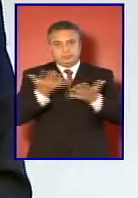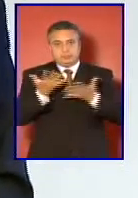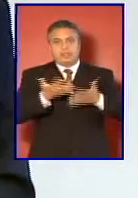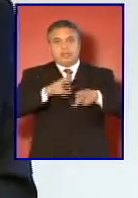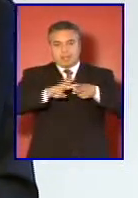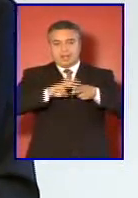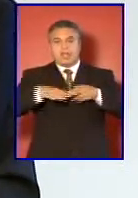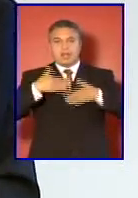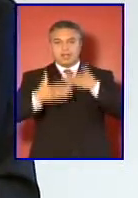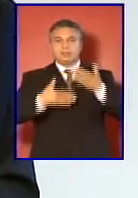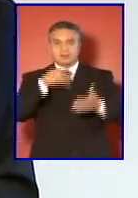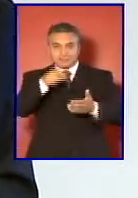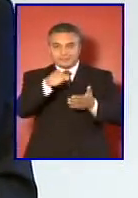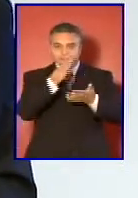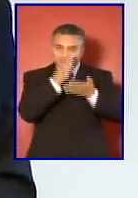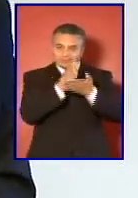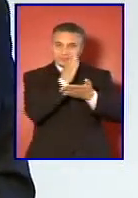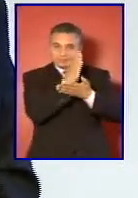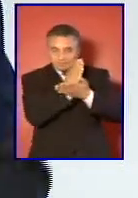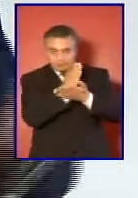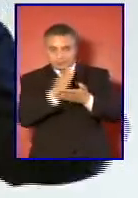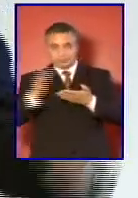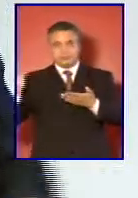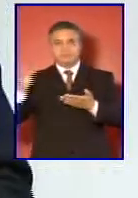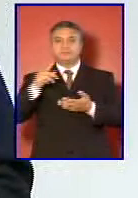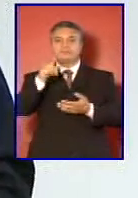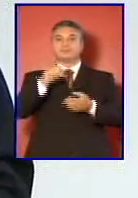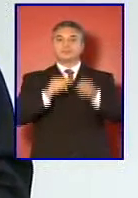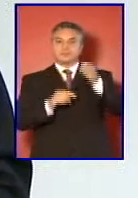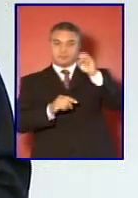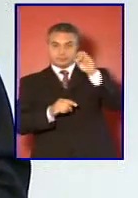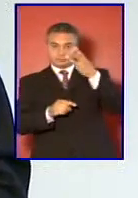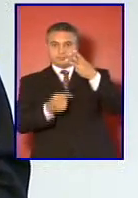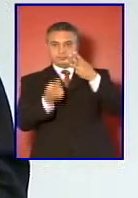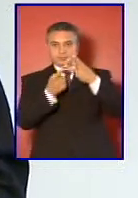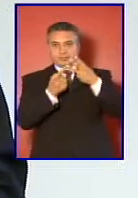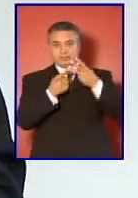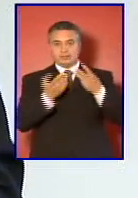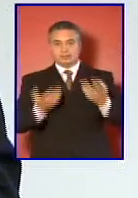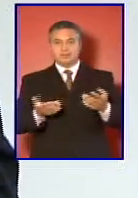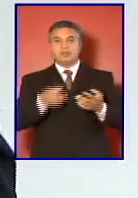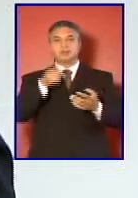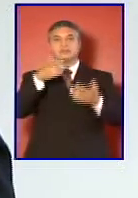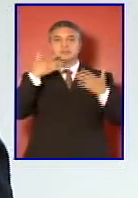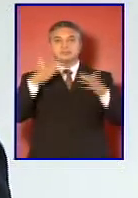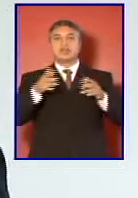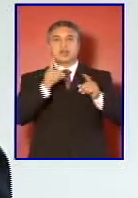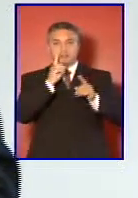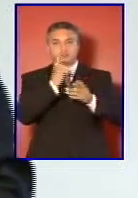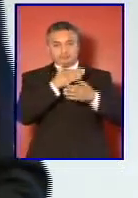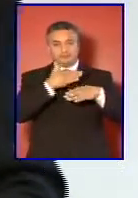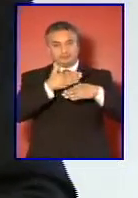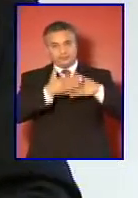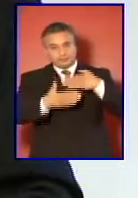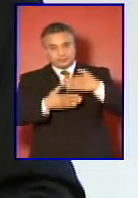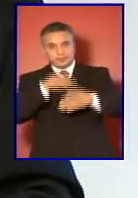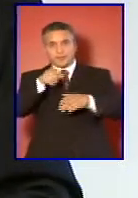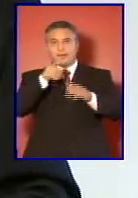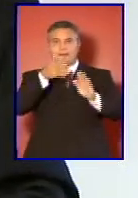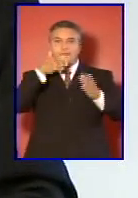partir de entonces. Y la tercera circunstancia, acaecida a fines de ese mismo mes,